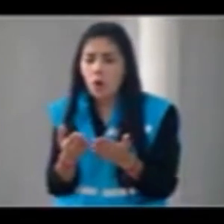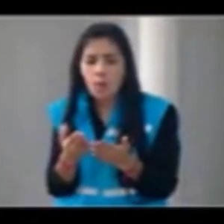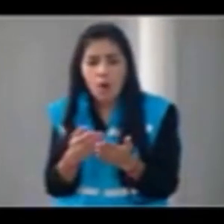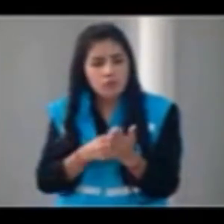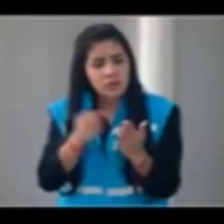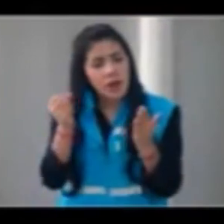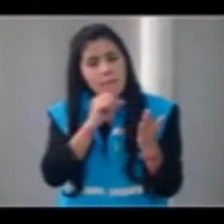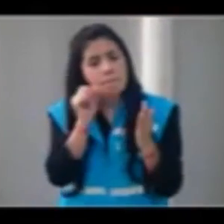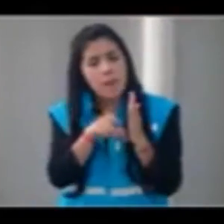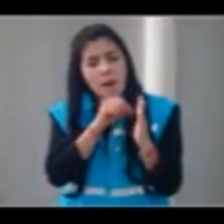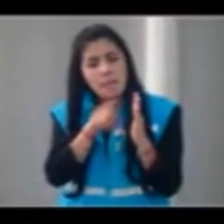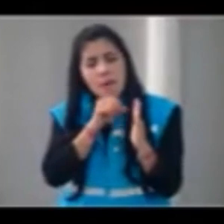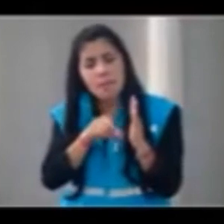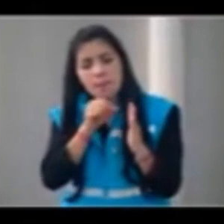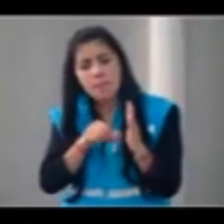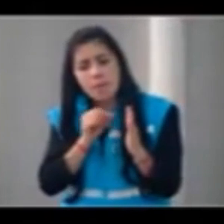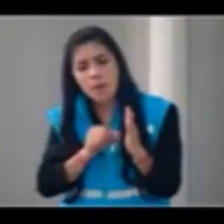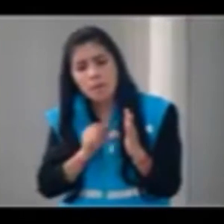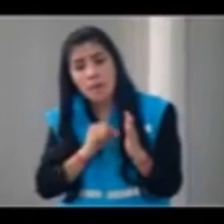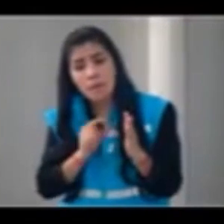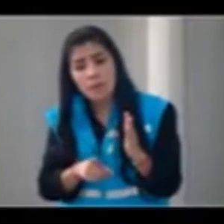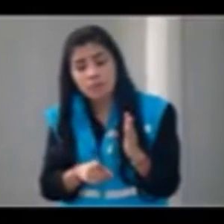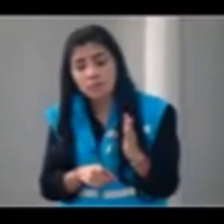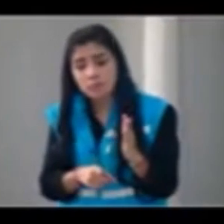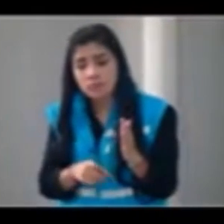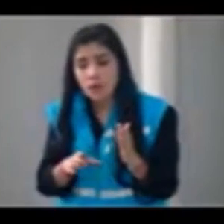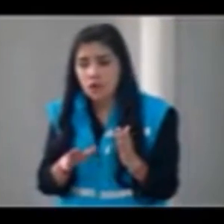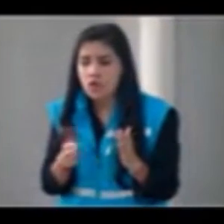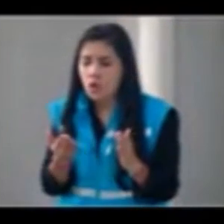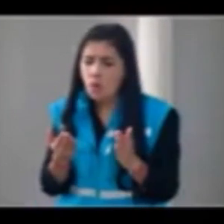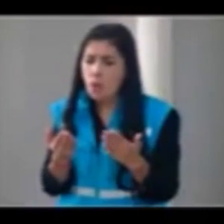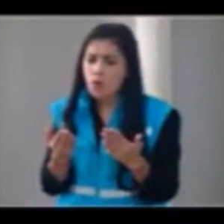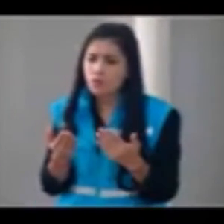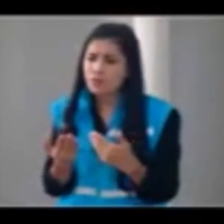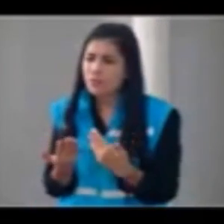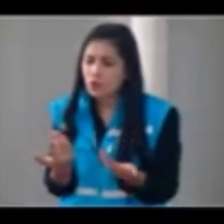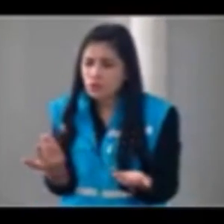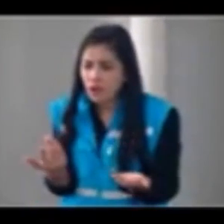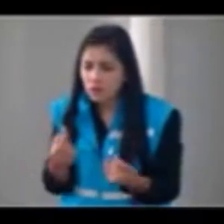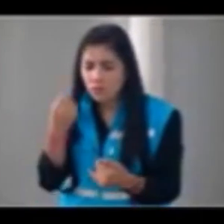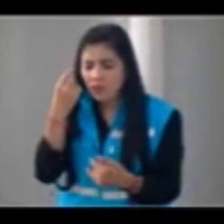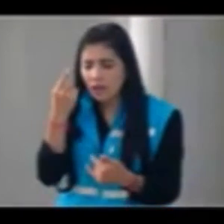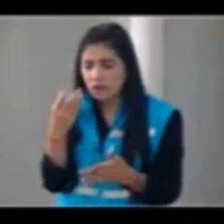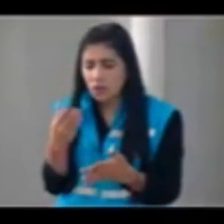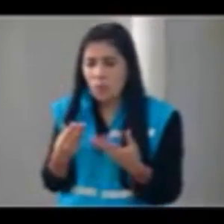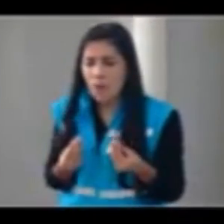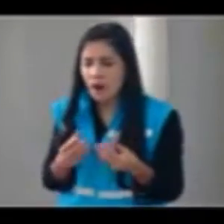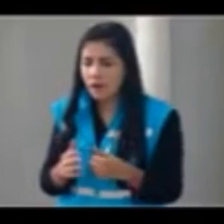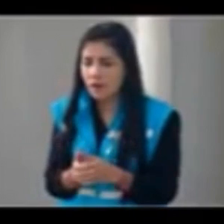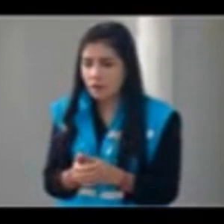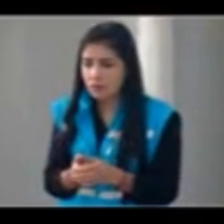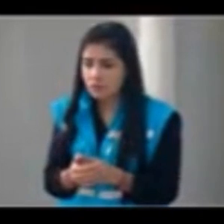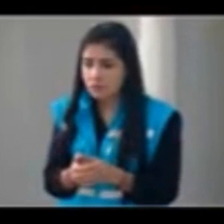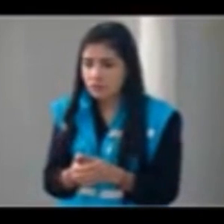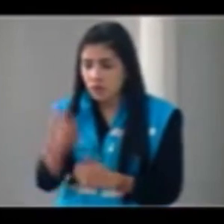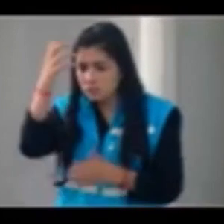política pública, qué se tiene que hacer. Pero, digamos, dentro de las especificaciones técnicas, se lee que una de las prioridades del contratista tiene que ser evaluar la imagen y